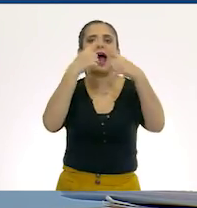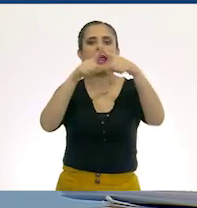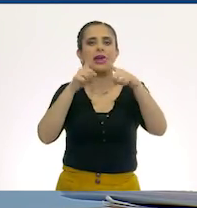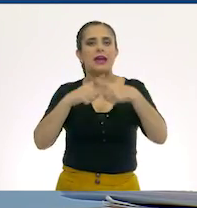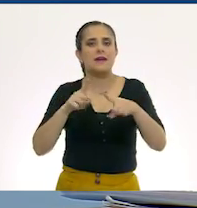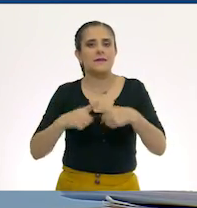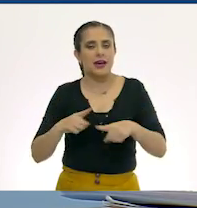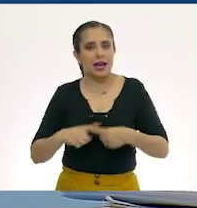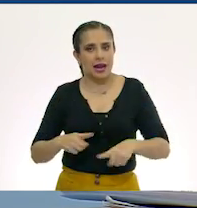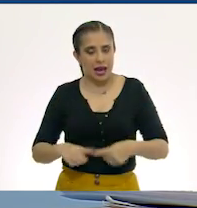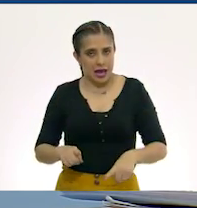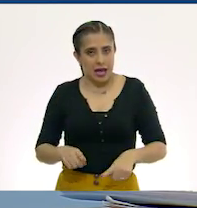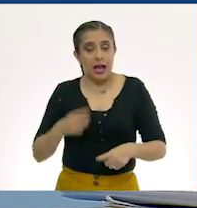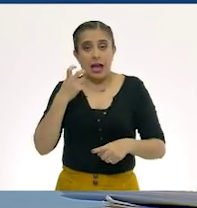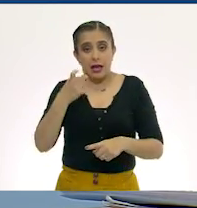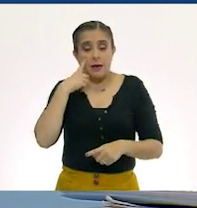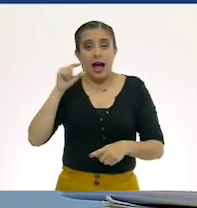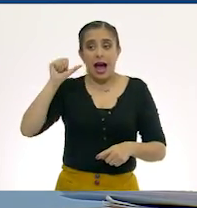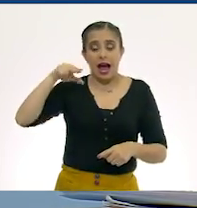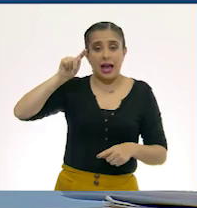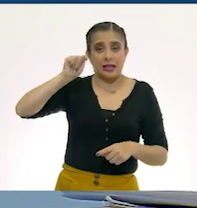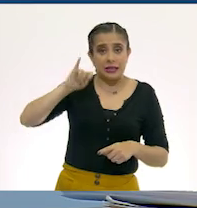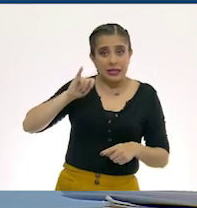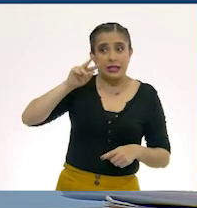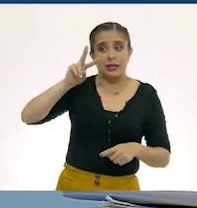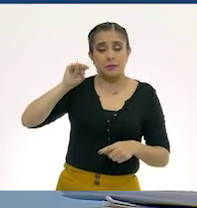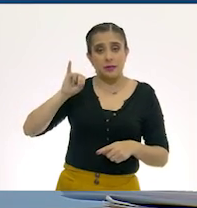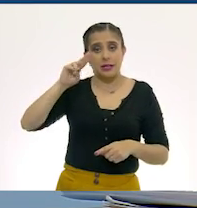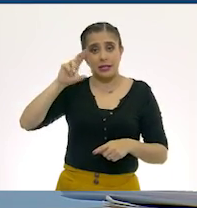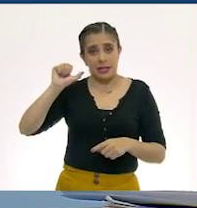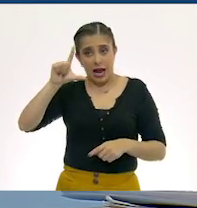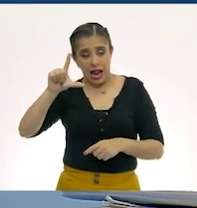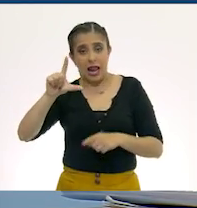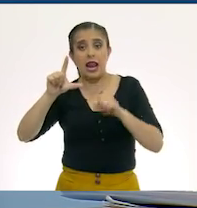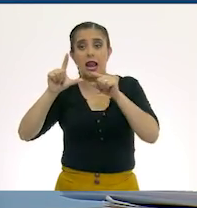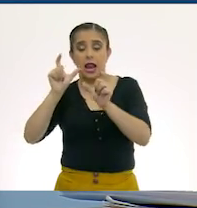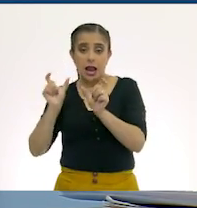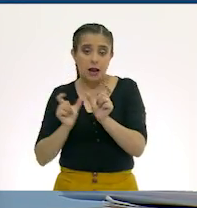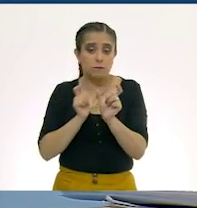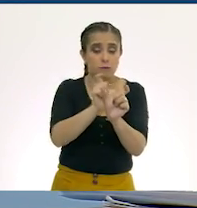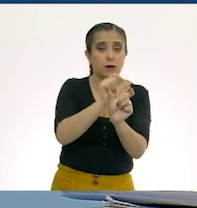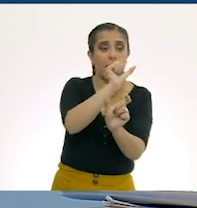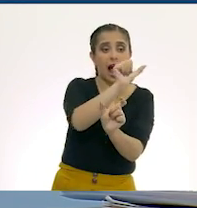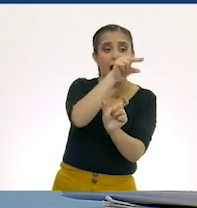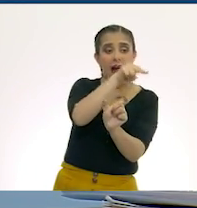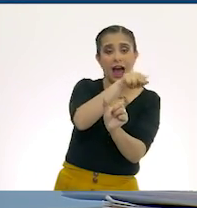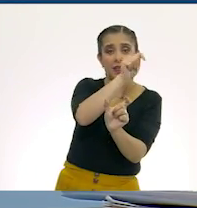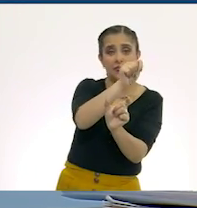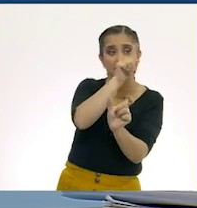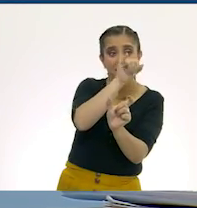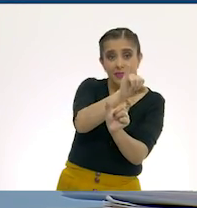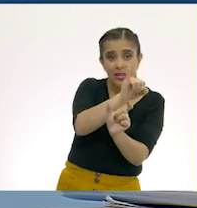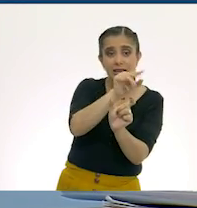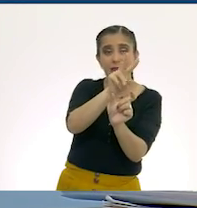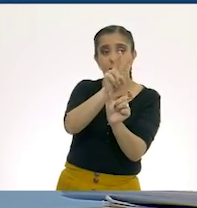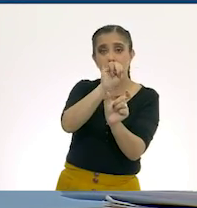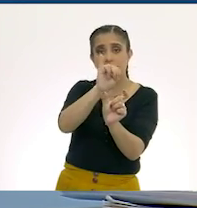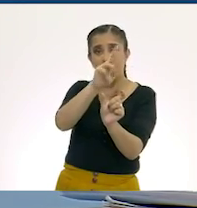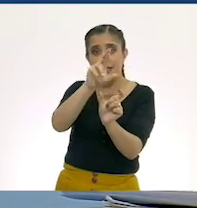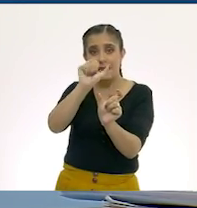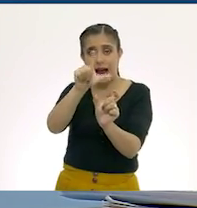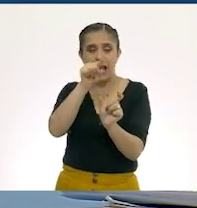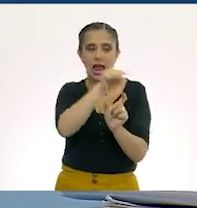Entonces, antiviral, compuesta por el prefijo anti, que quiere decir